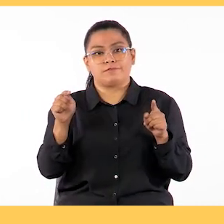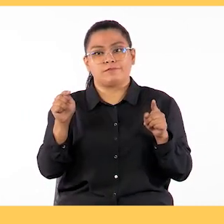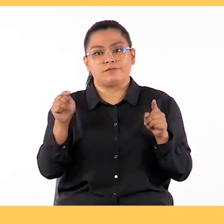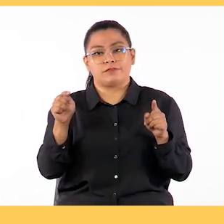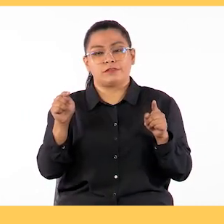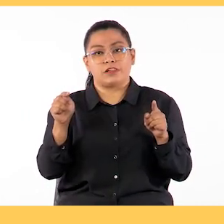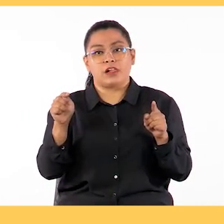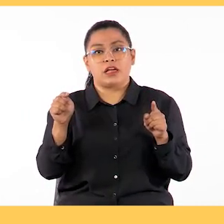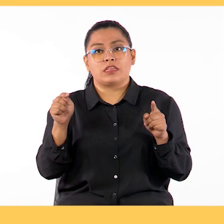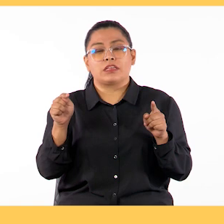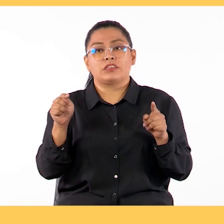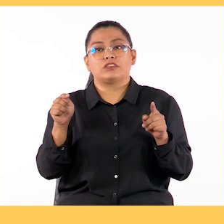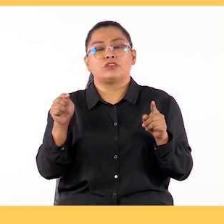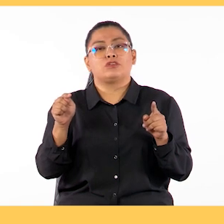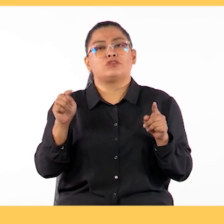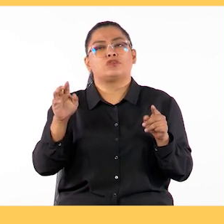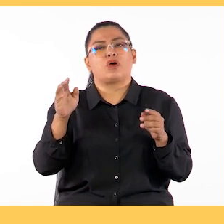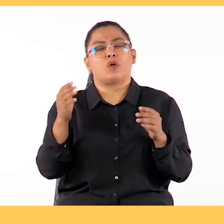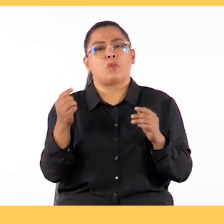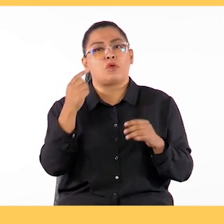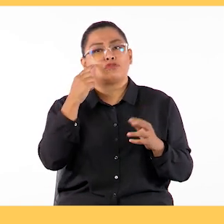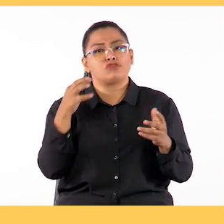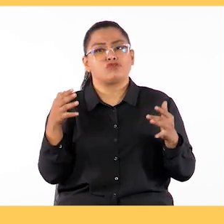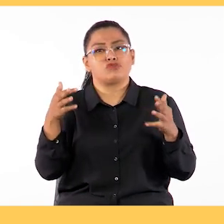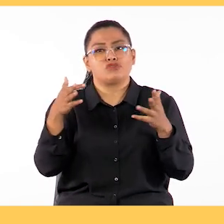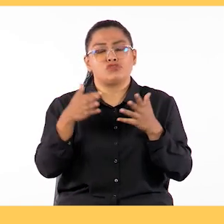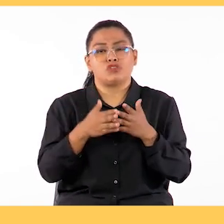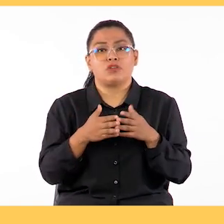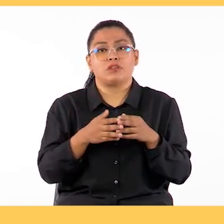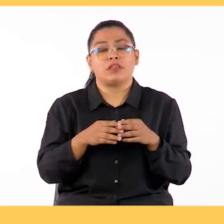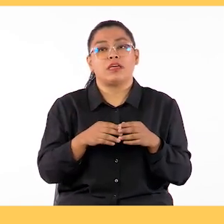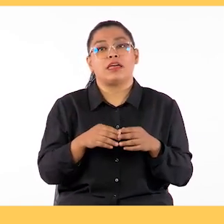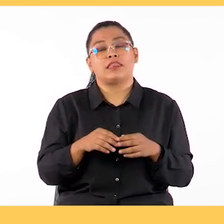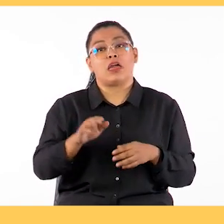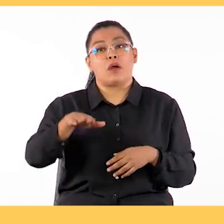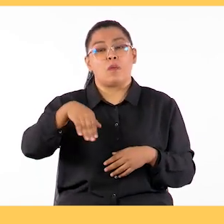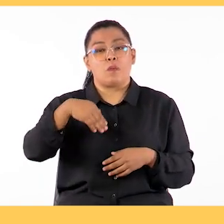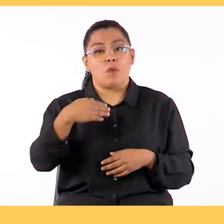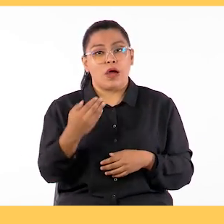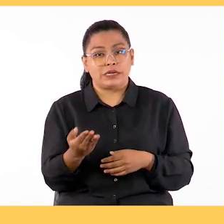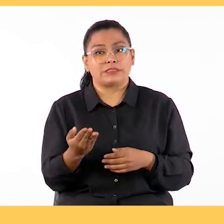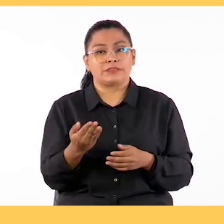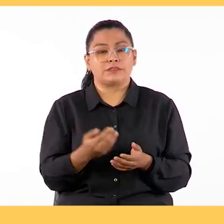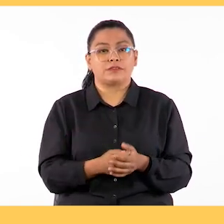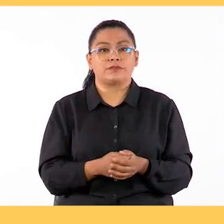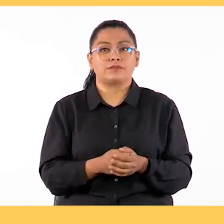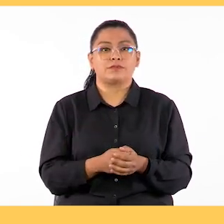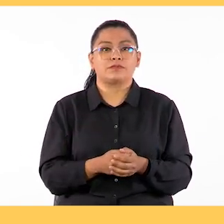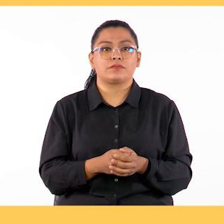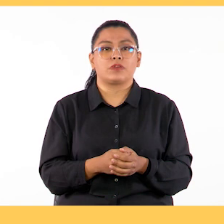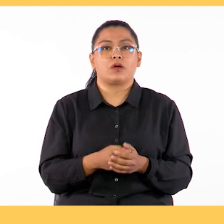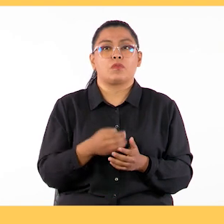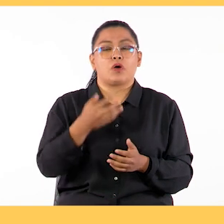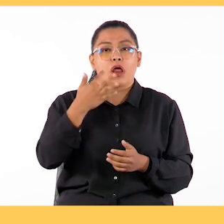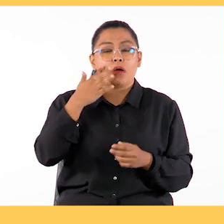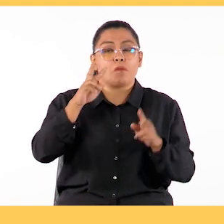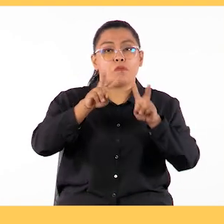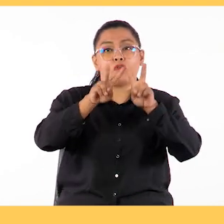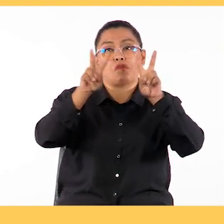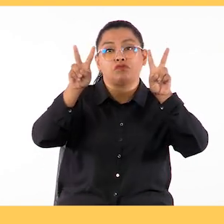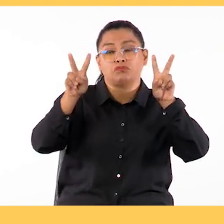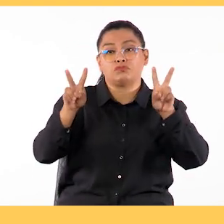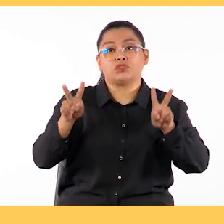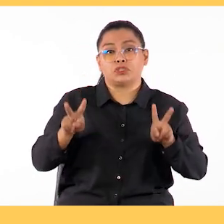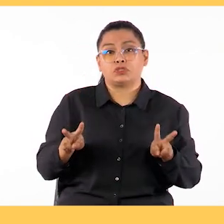asincrónico, lo que hace muy poquito entendíamos como lo opuesto a lo presencial. Desarrollado en un espacio virtual,